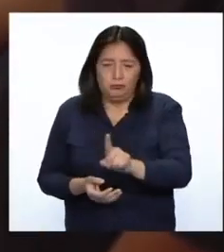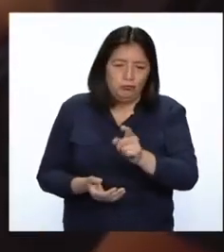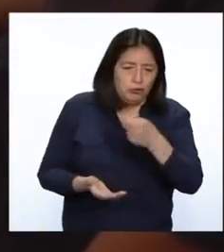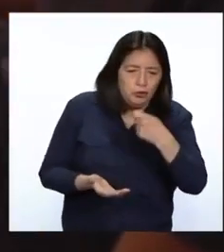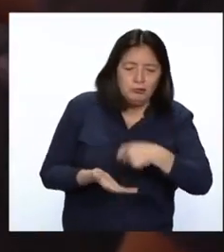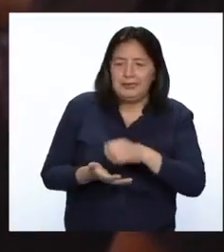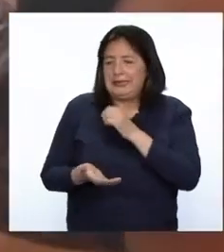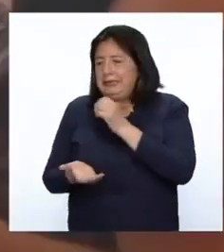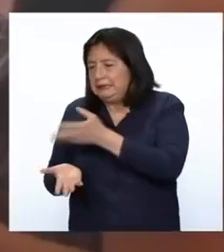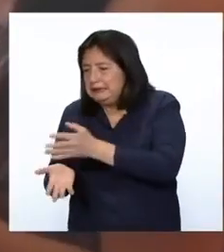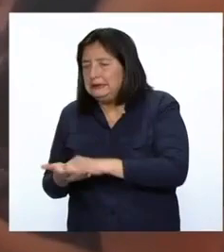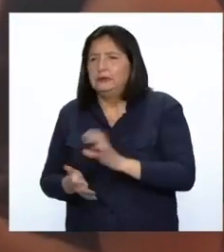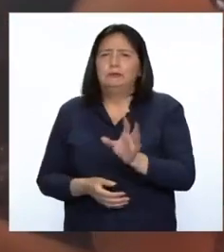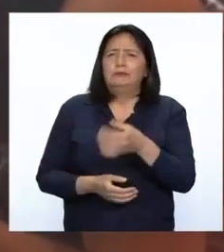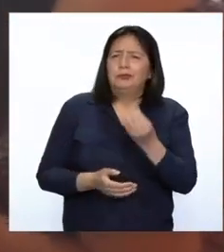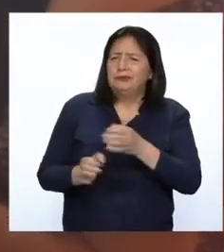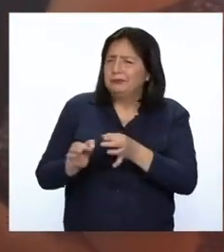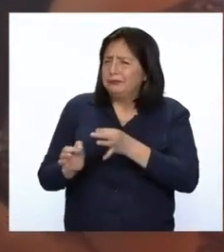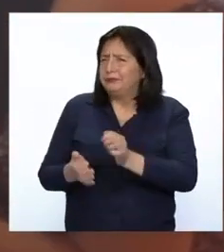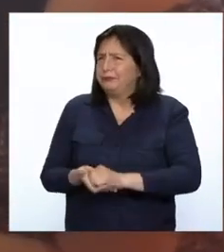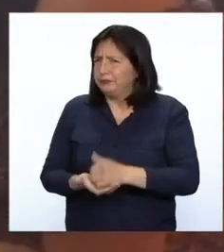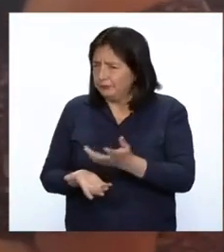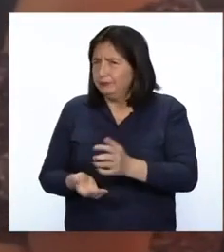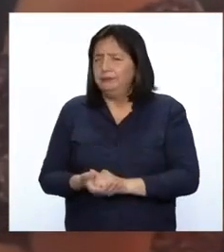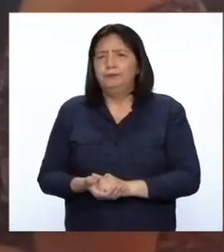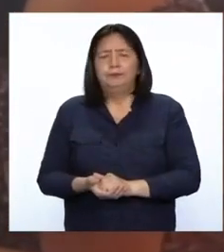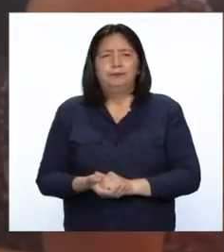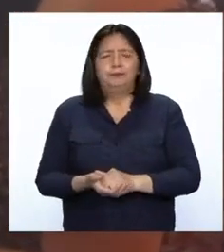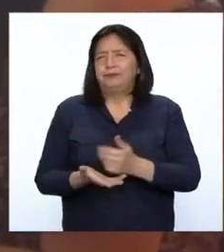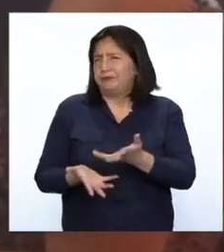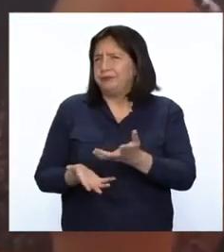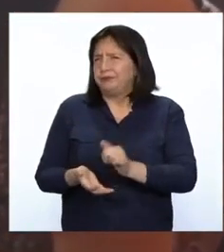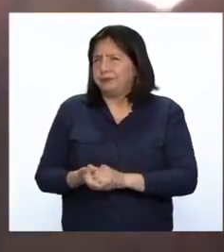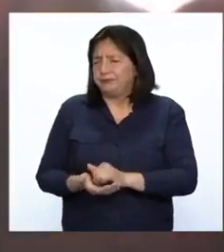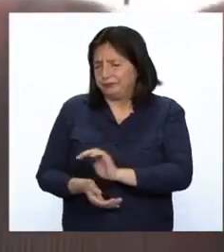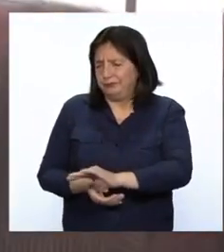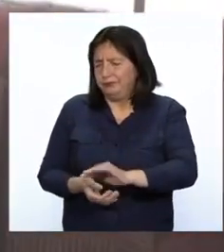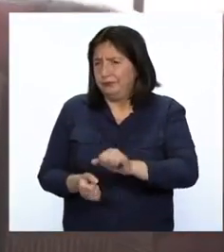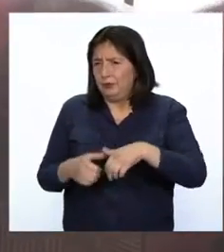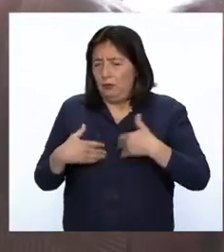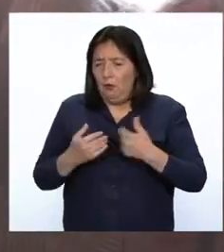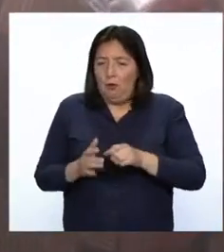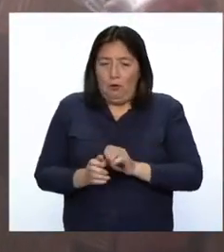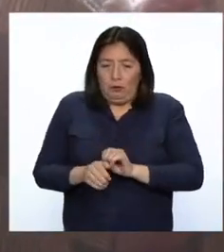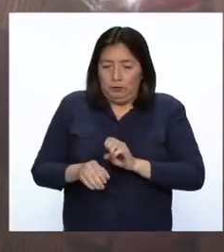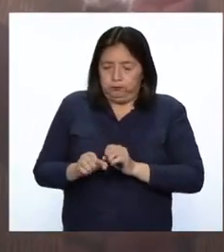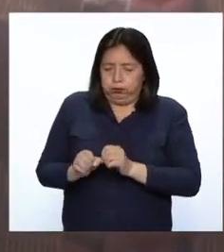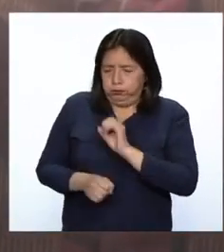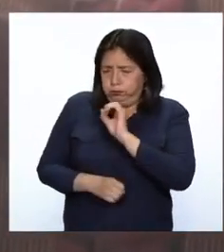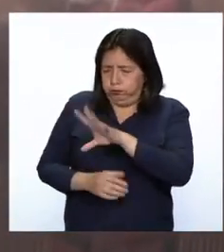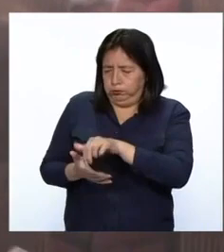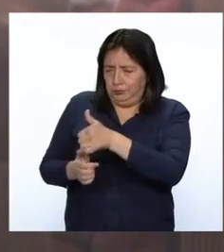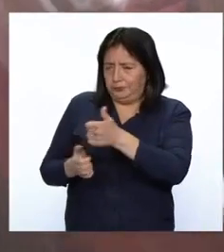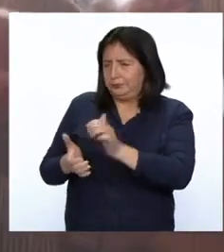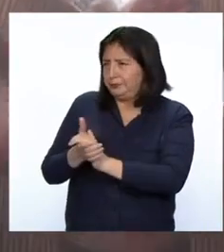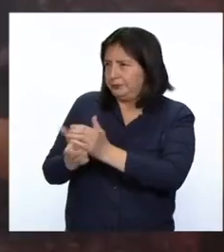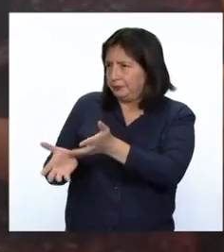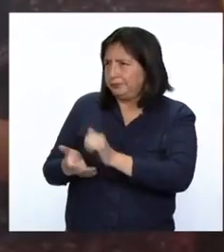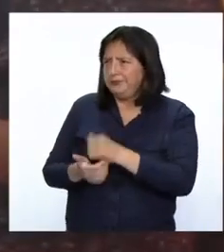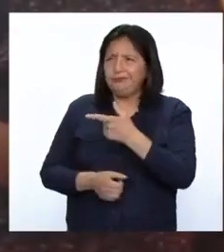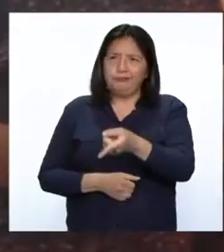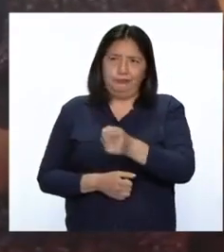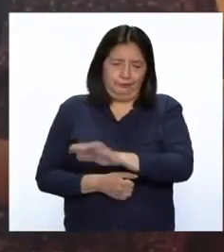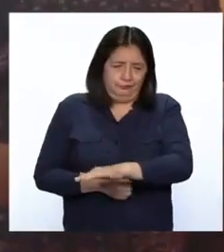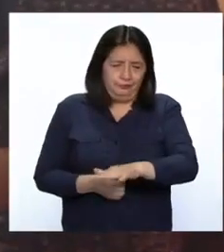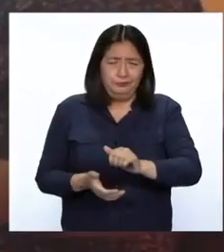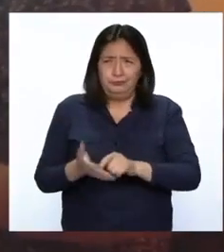de esta manera y el por qué. Hacer entender que este niño pueda replicarlo a sus compañeros. Y así este pequeño